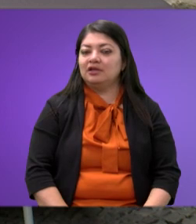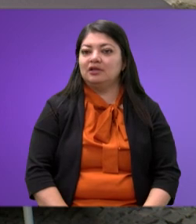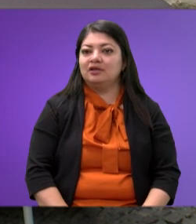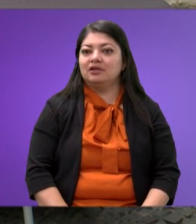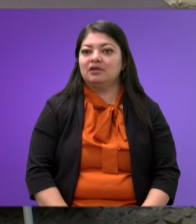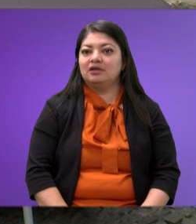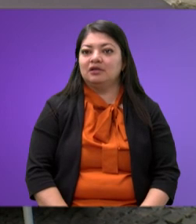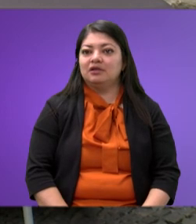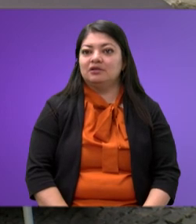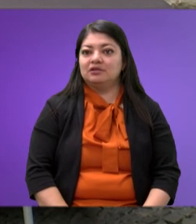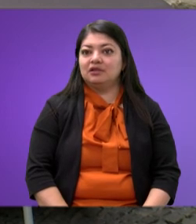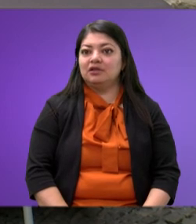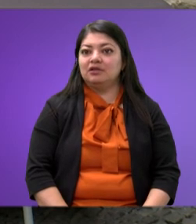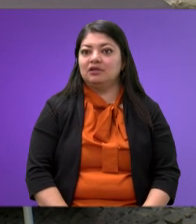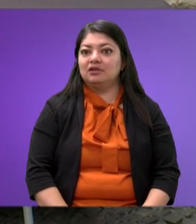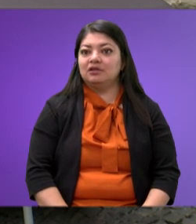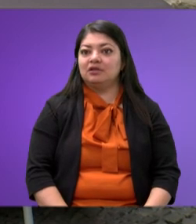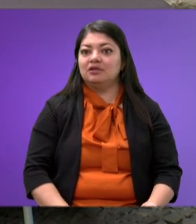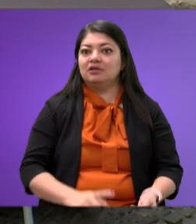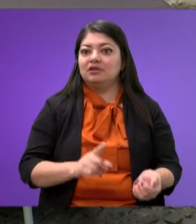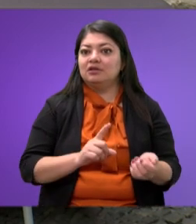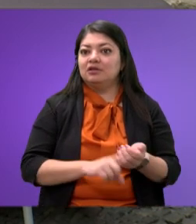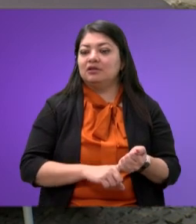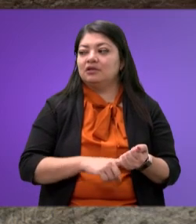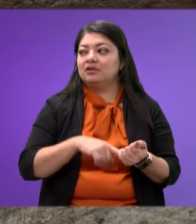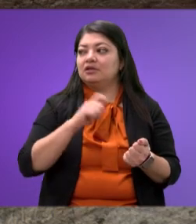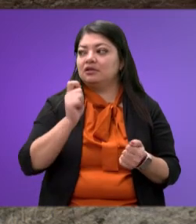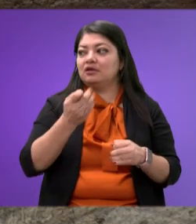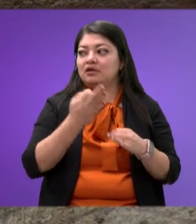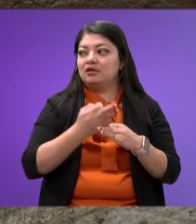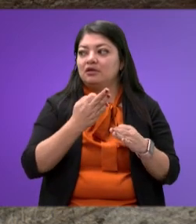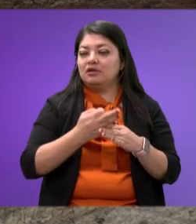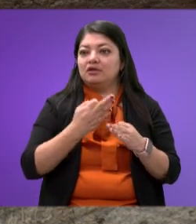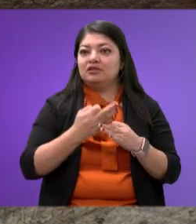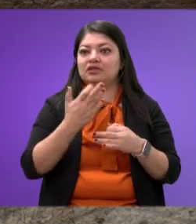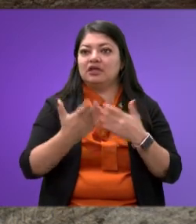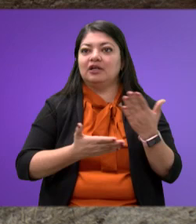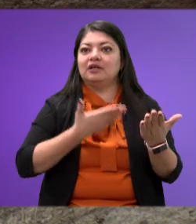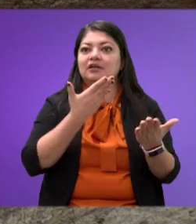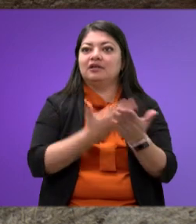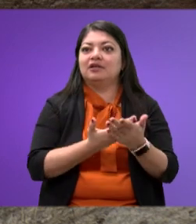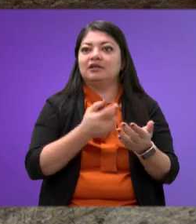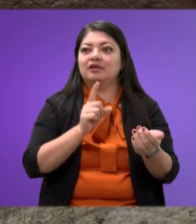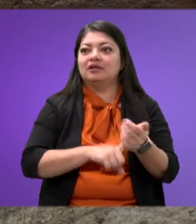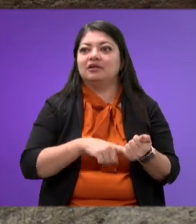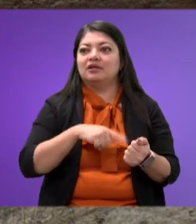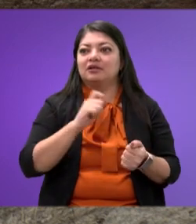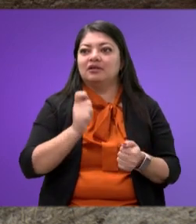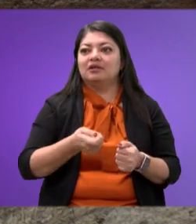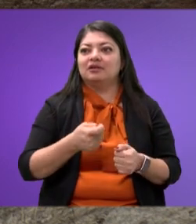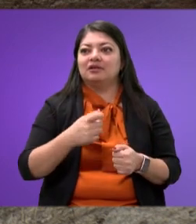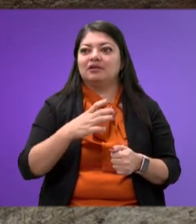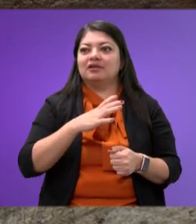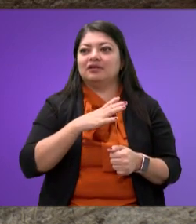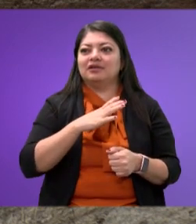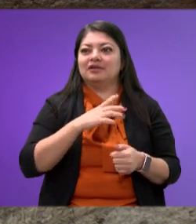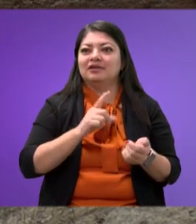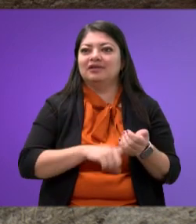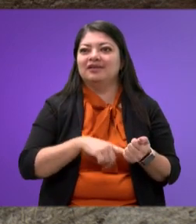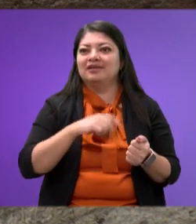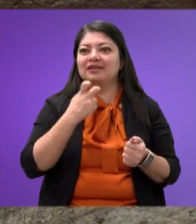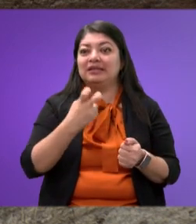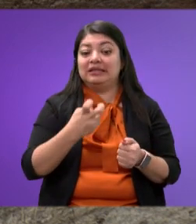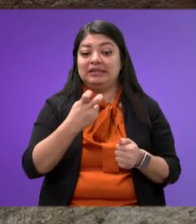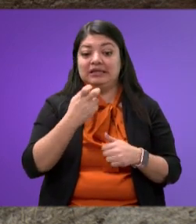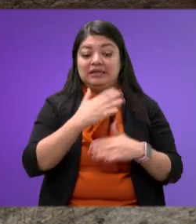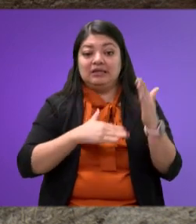Bueno, pues por lo pronto, en este momento lo vamos a presentar nosotros como bancada y nosotros esperamos que, como es una autoridad